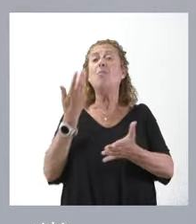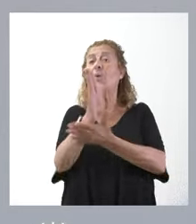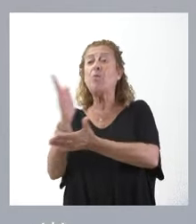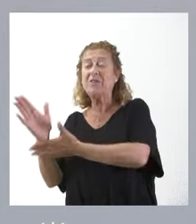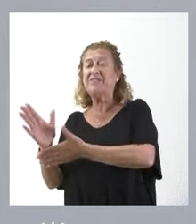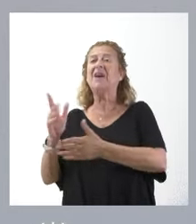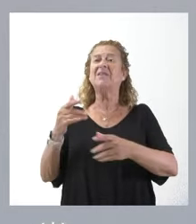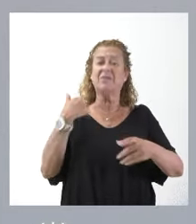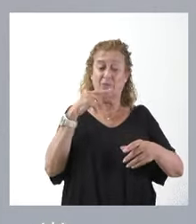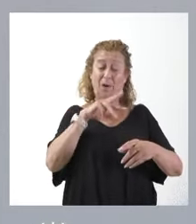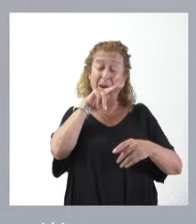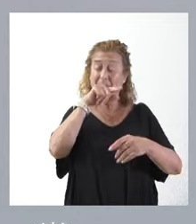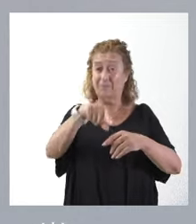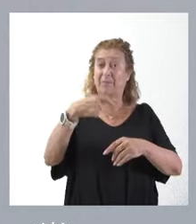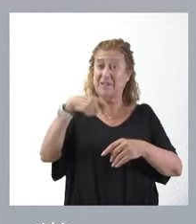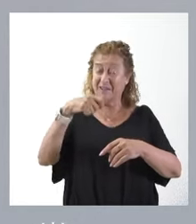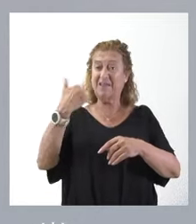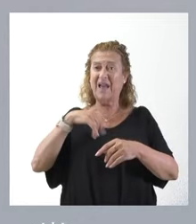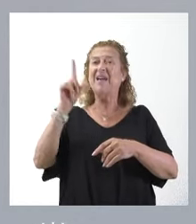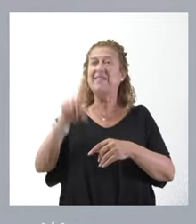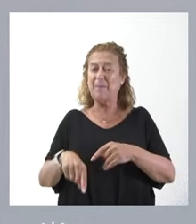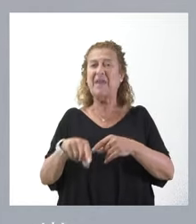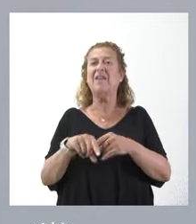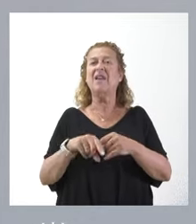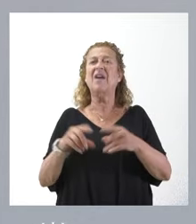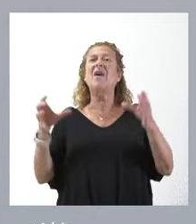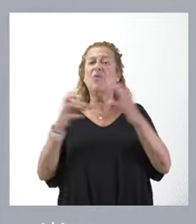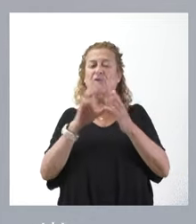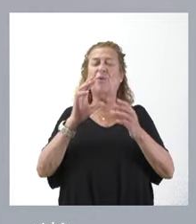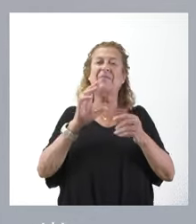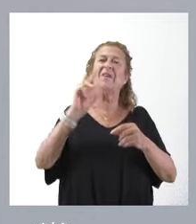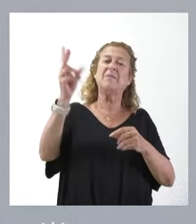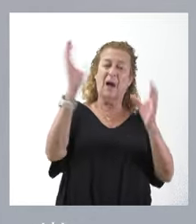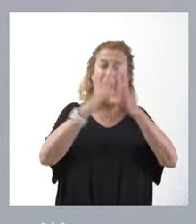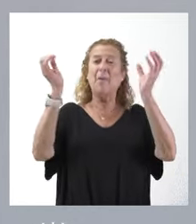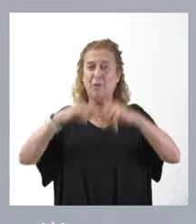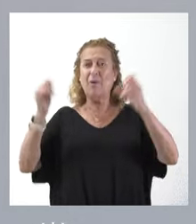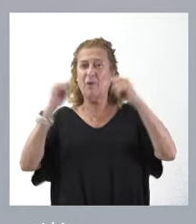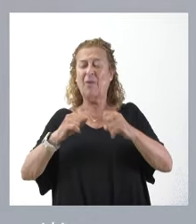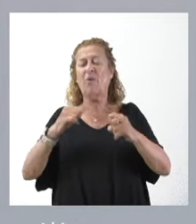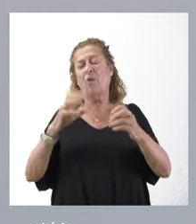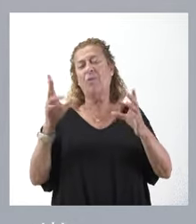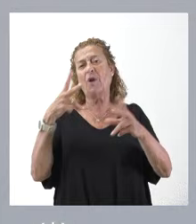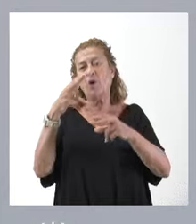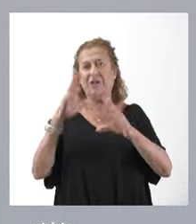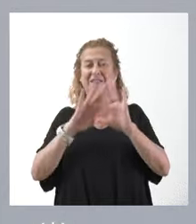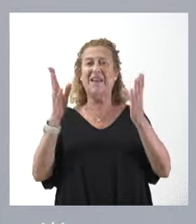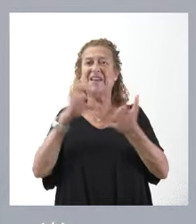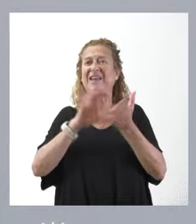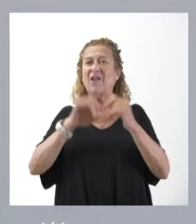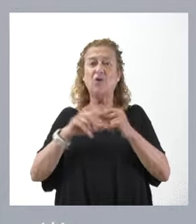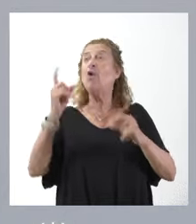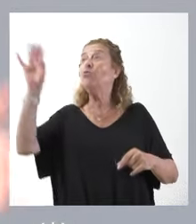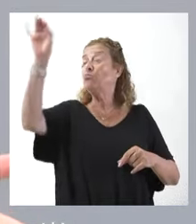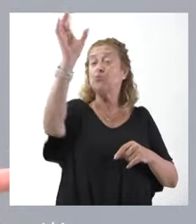presidente en su intervención. Ha habido un conjunto también de resoluciones aprobadas por las Cortes de Castilla y León. No ha ocurrido esto en todas las comunidades